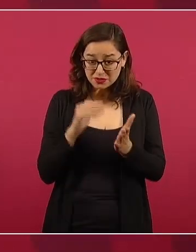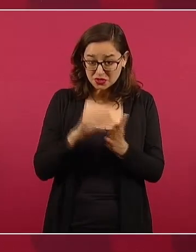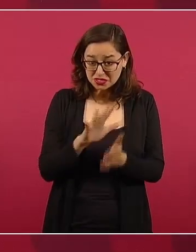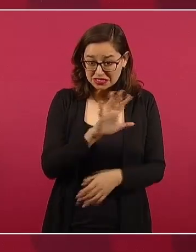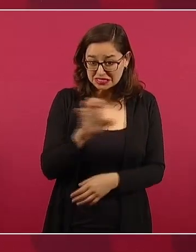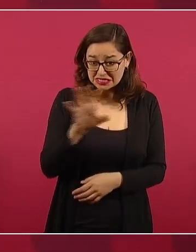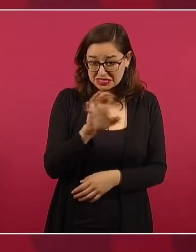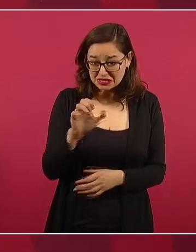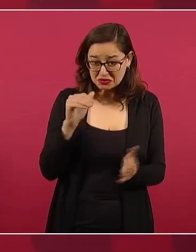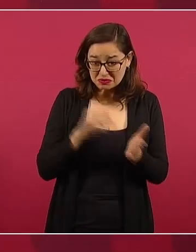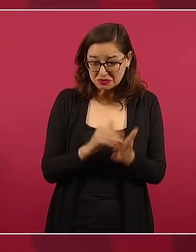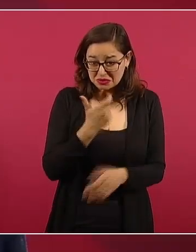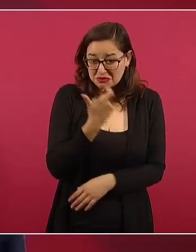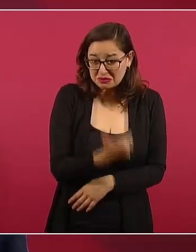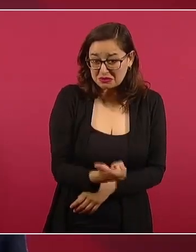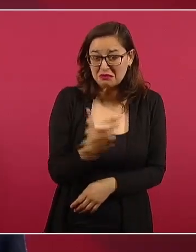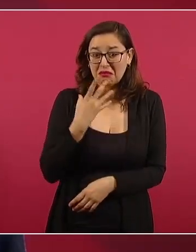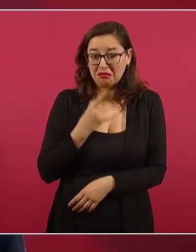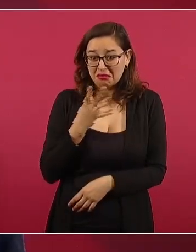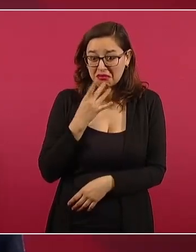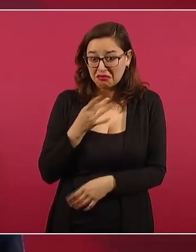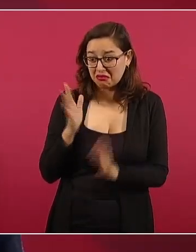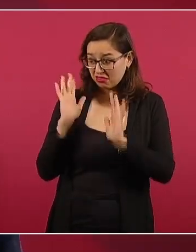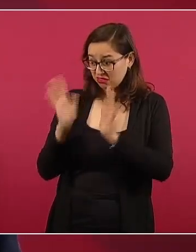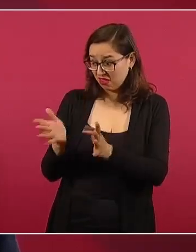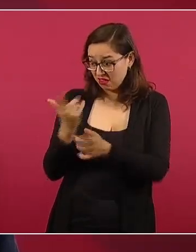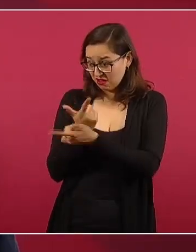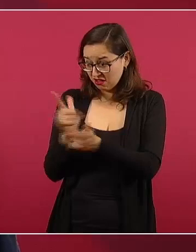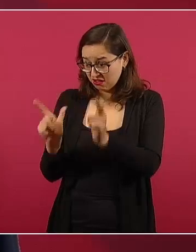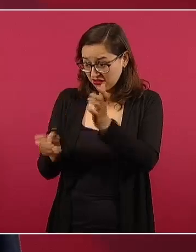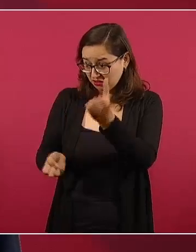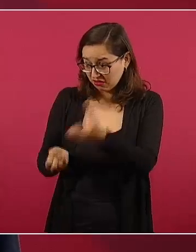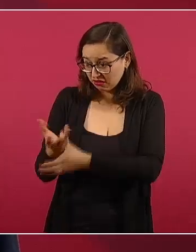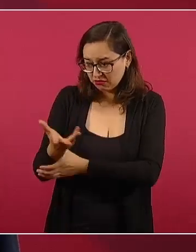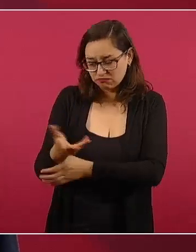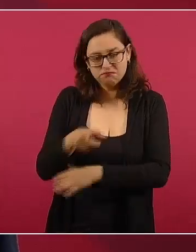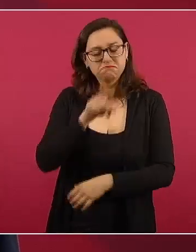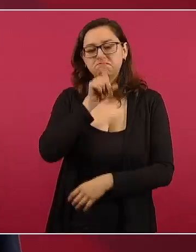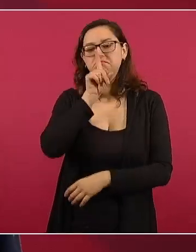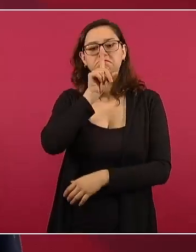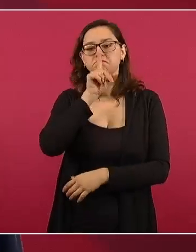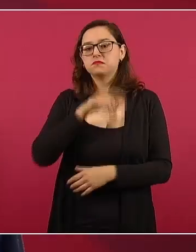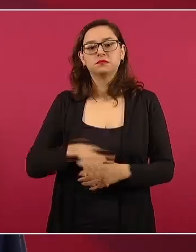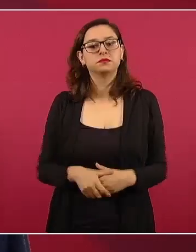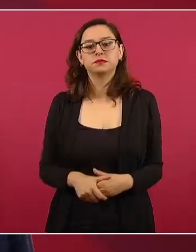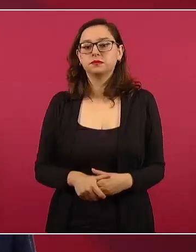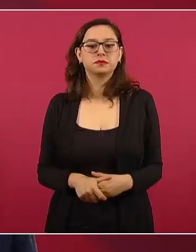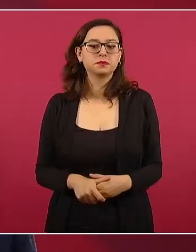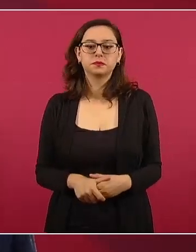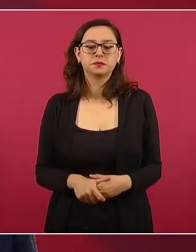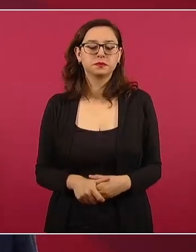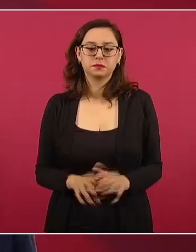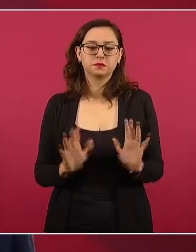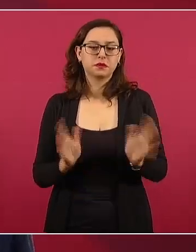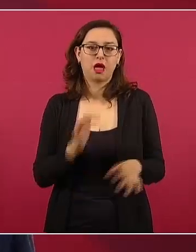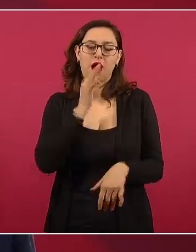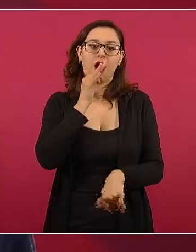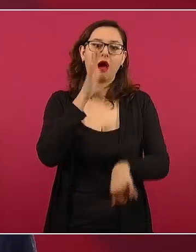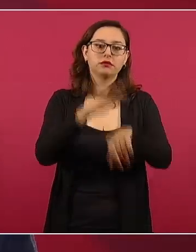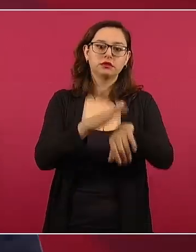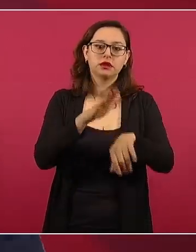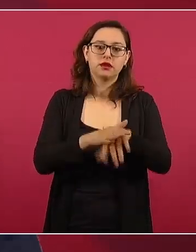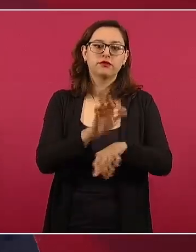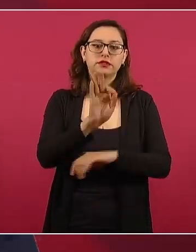y fuese legal? Entonces, se procedió, me habló la